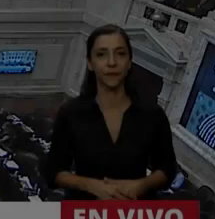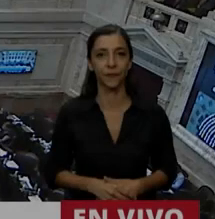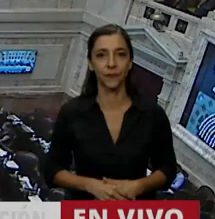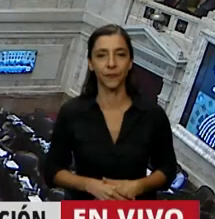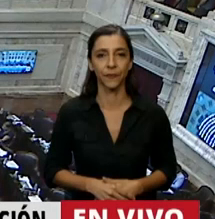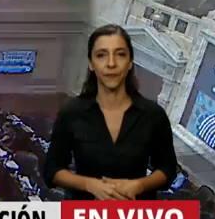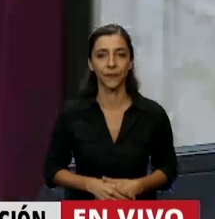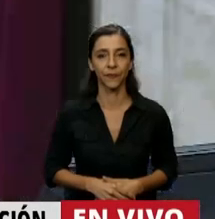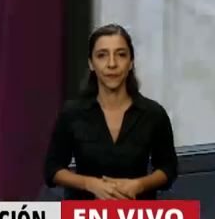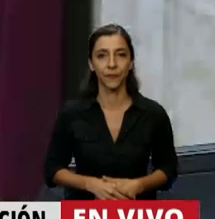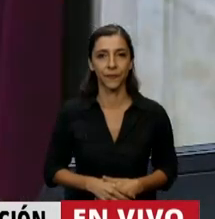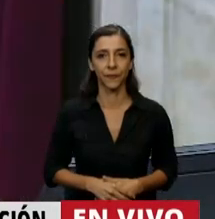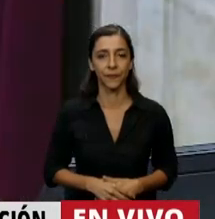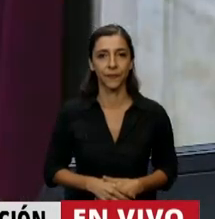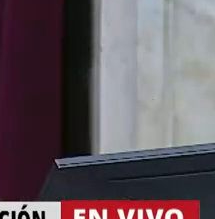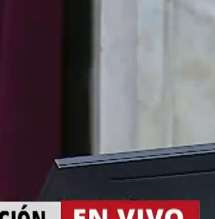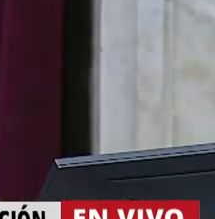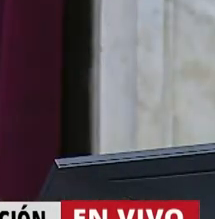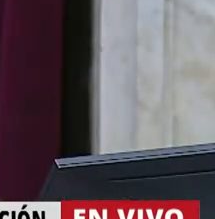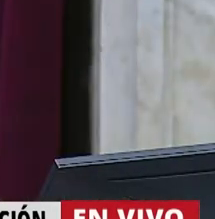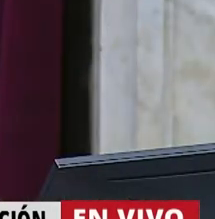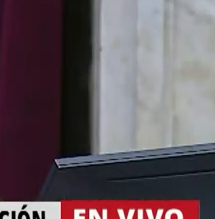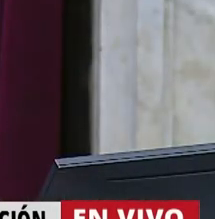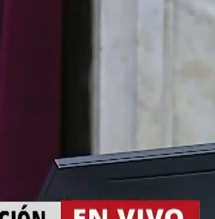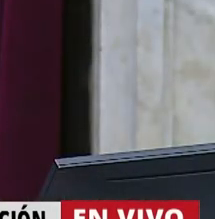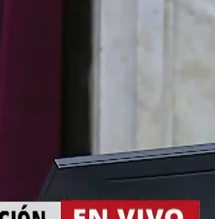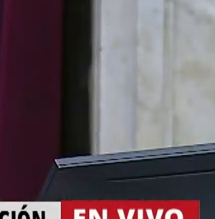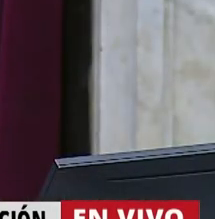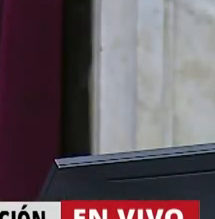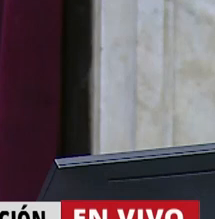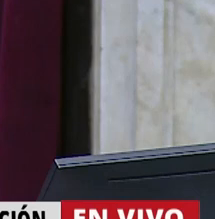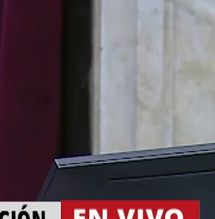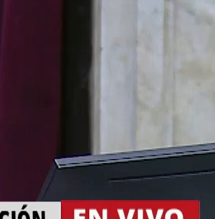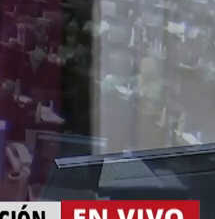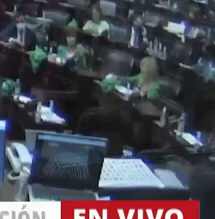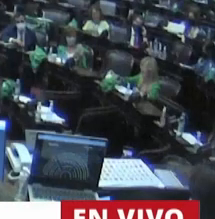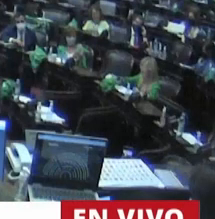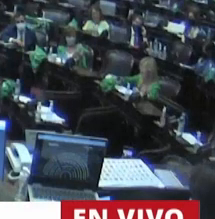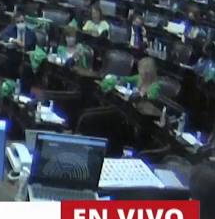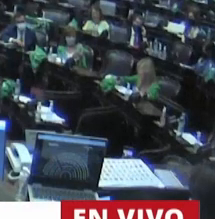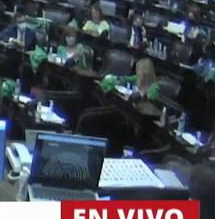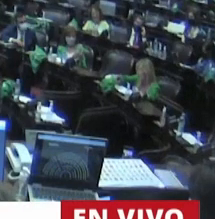El uso de la palabra, la diputada María Cristina Álvarez Rodríguez.